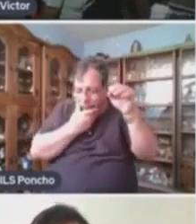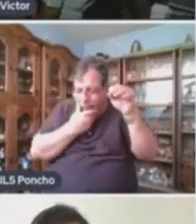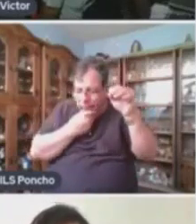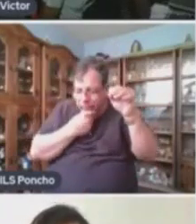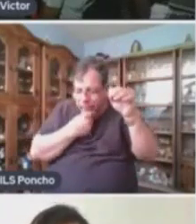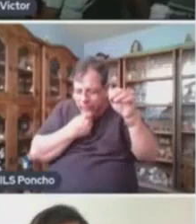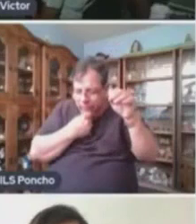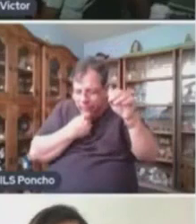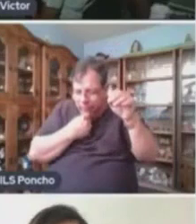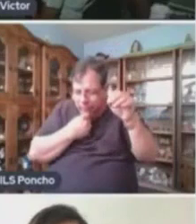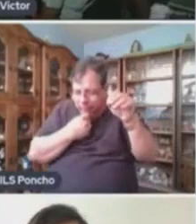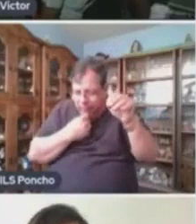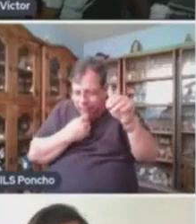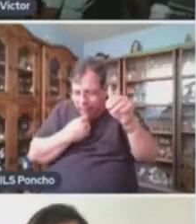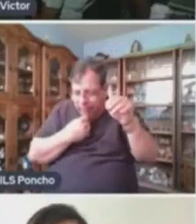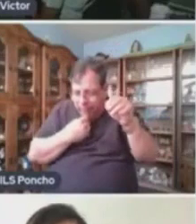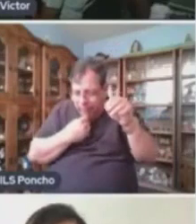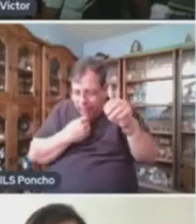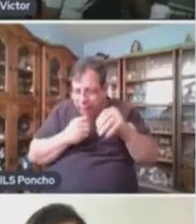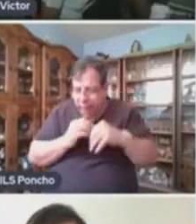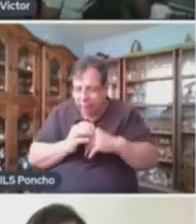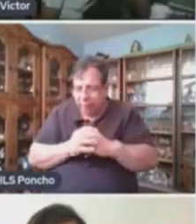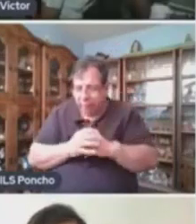Extraordinariamente Levantó